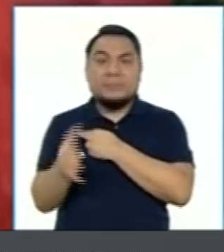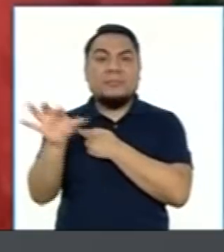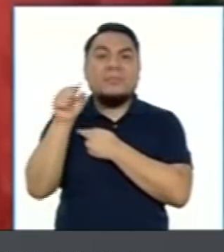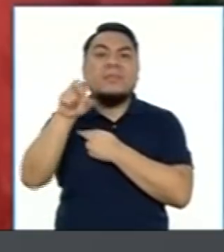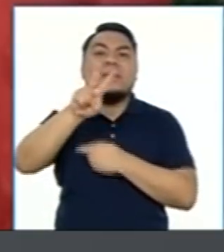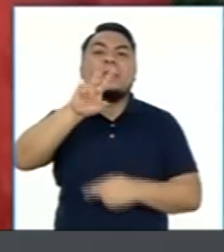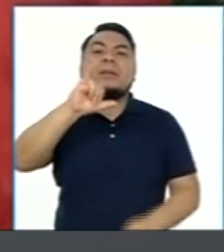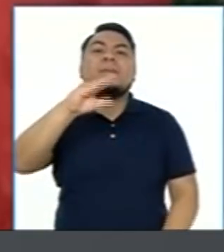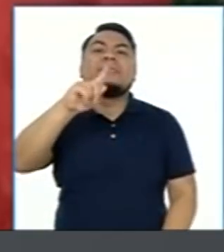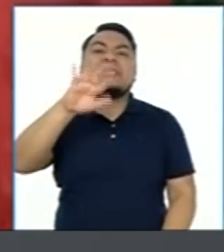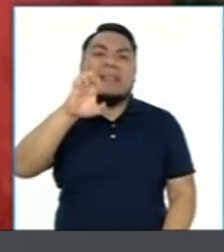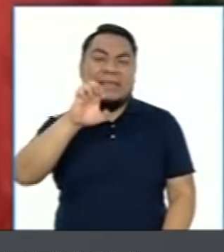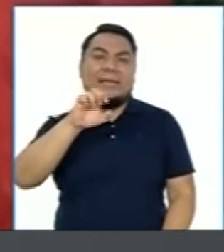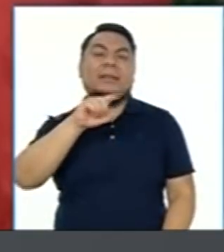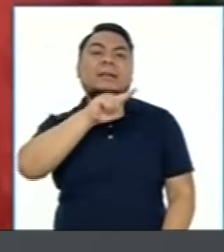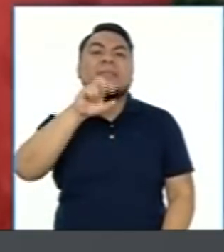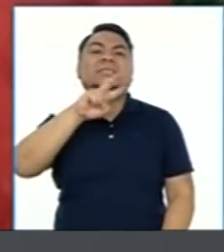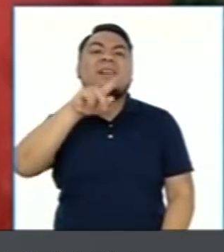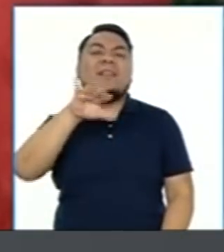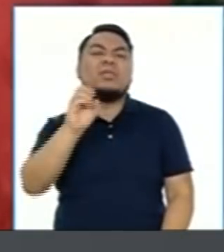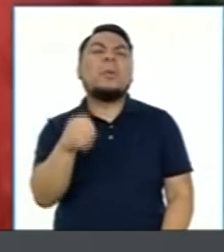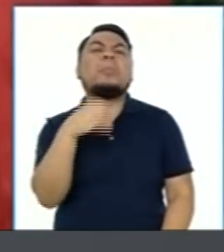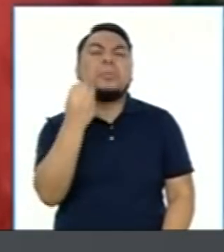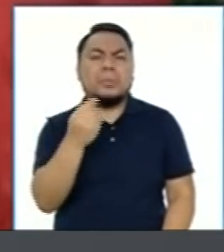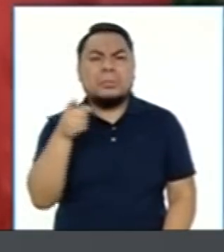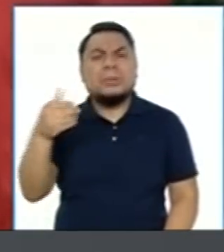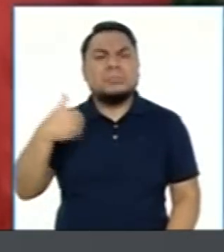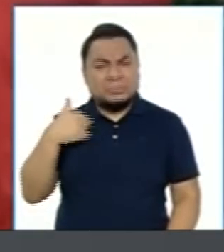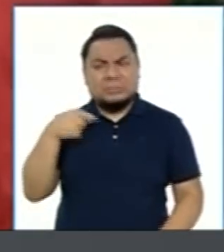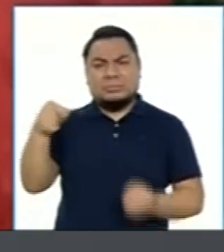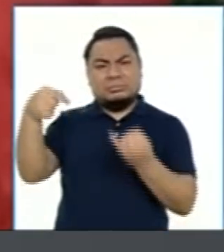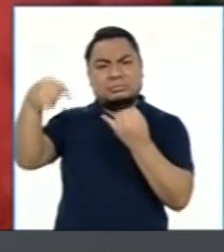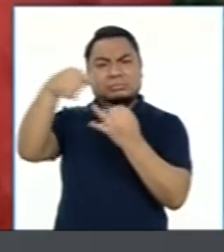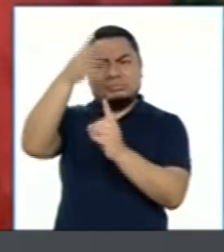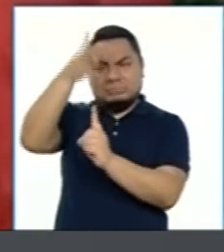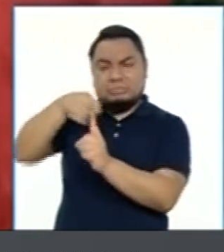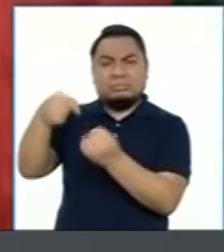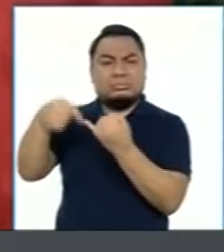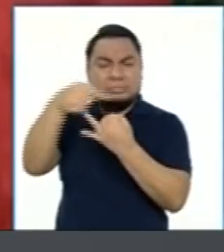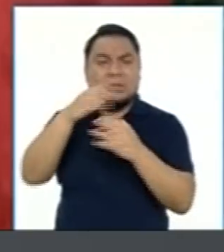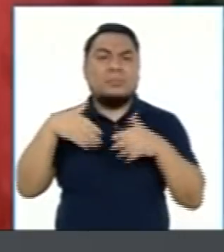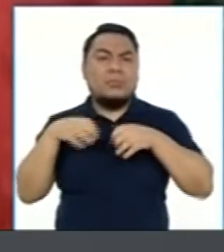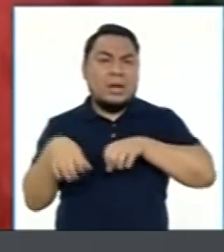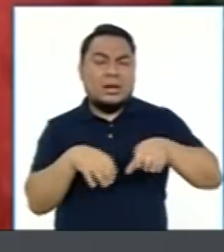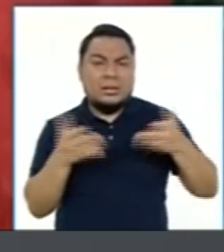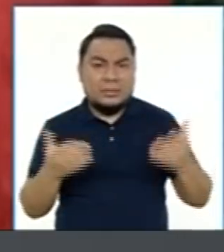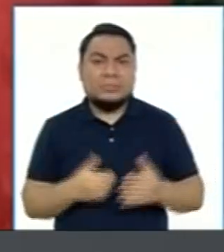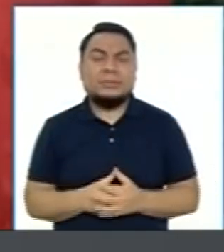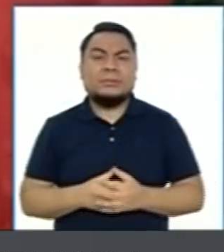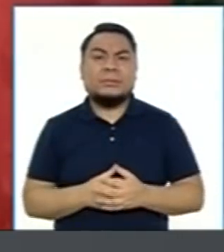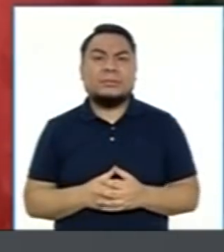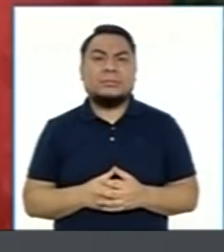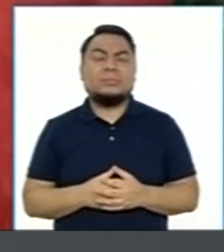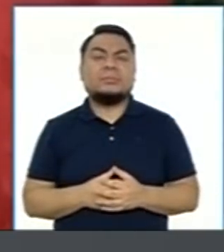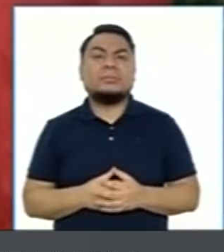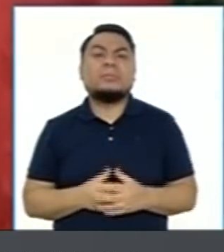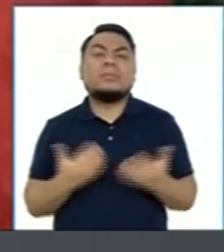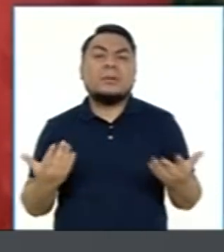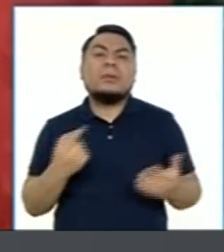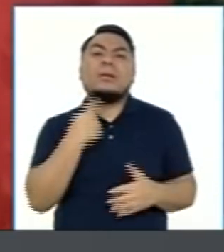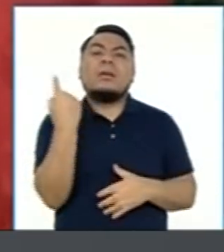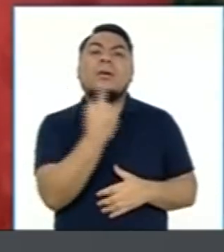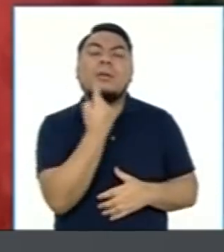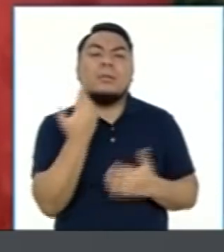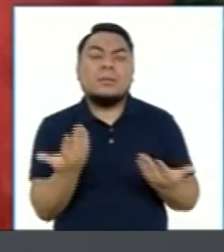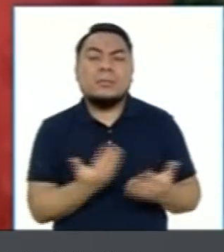Vicente Ceballos. Porque tiene las cualidades para cumplir esa función. Él no